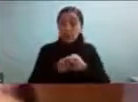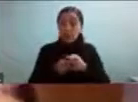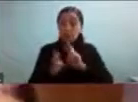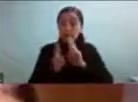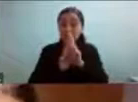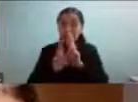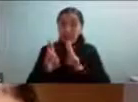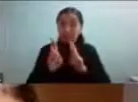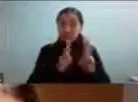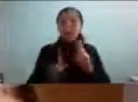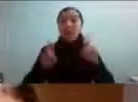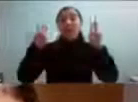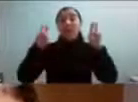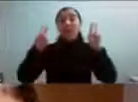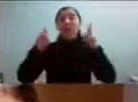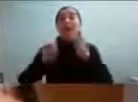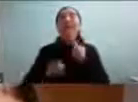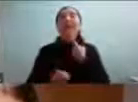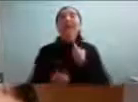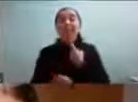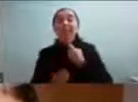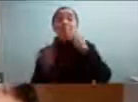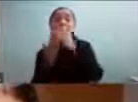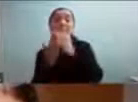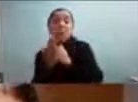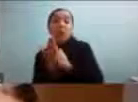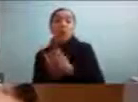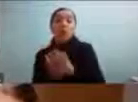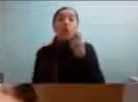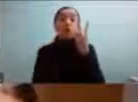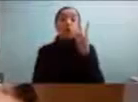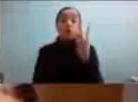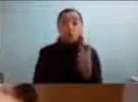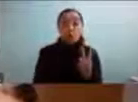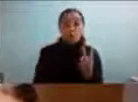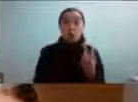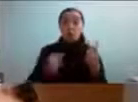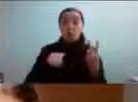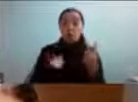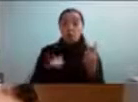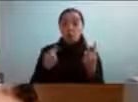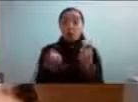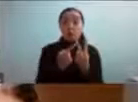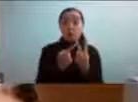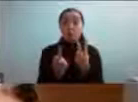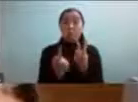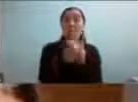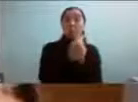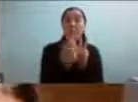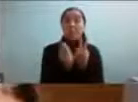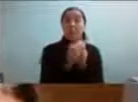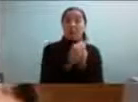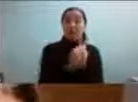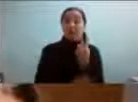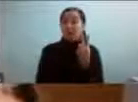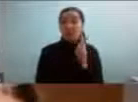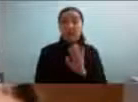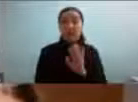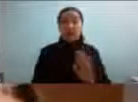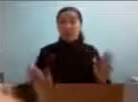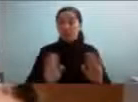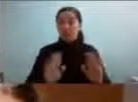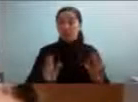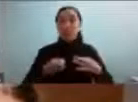interés y en mis proyectos. Mis relaciones eran de a dos, yo con alguien más, entre paréntesis, la ropa que tenía ahí